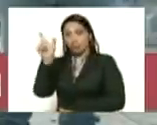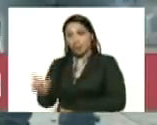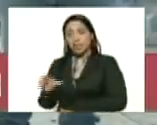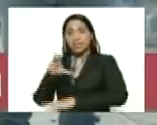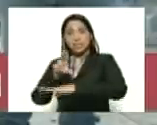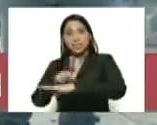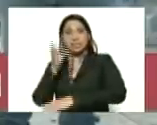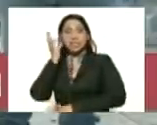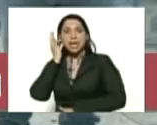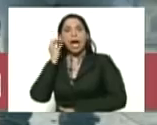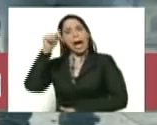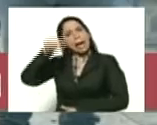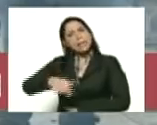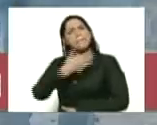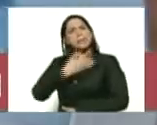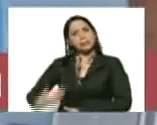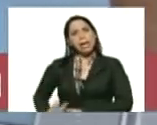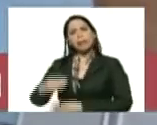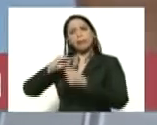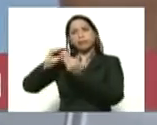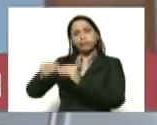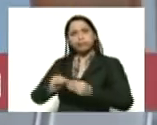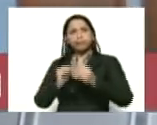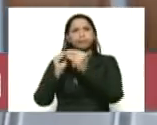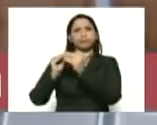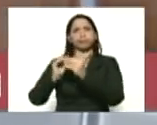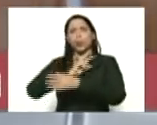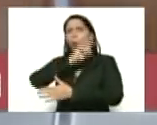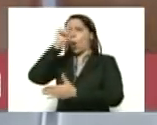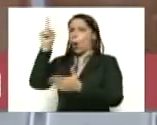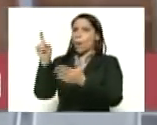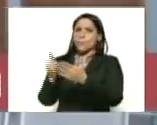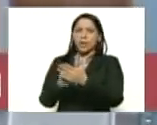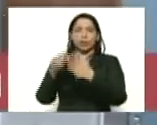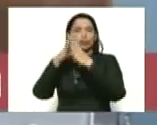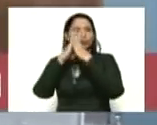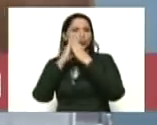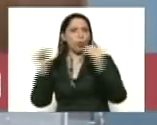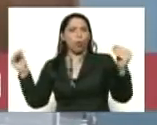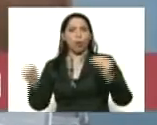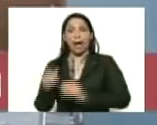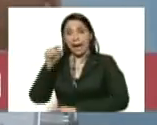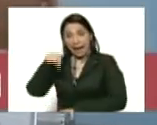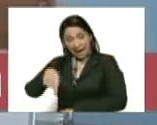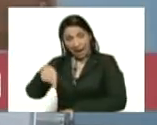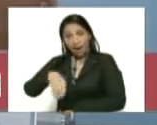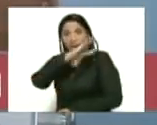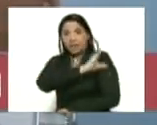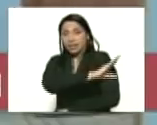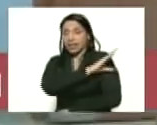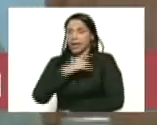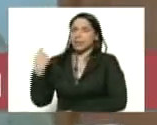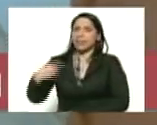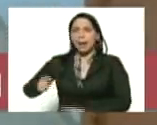aquí presidente se han recuperado absolutamente todos estos espacios una clínica que tiene la posibilidad de atender